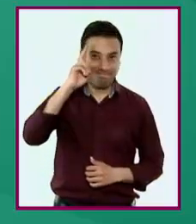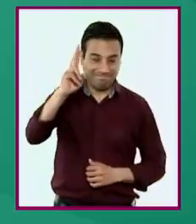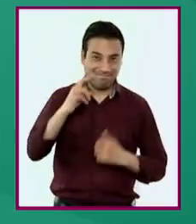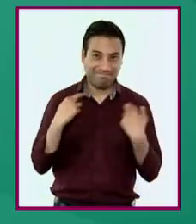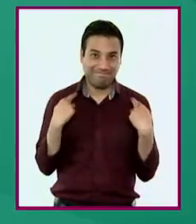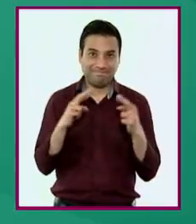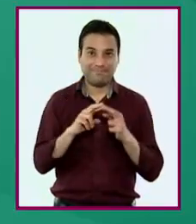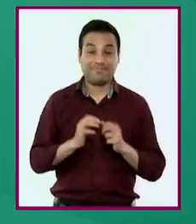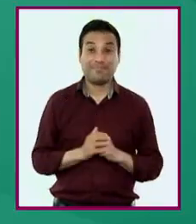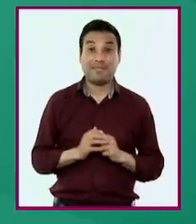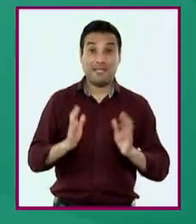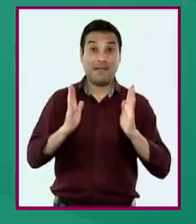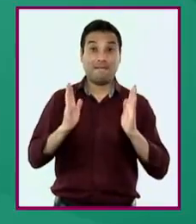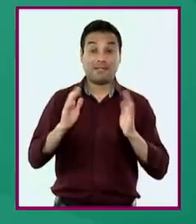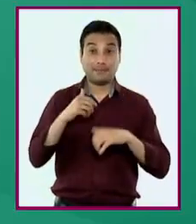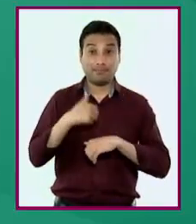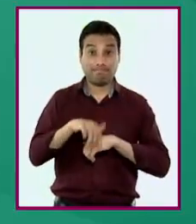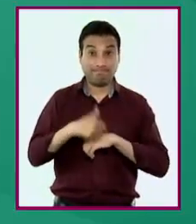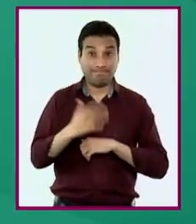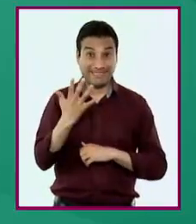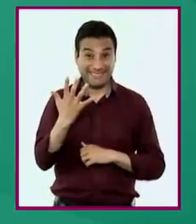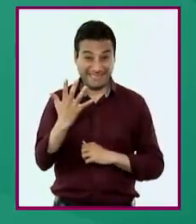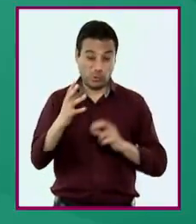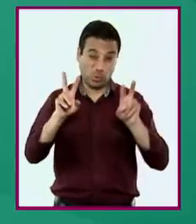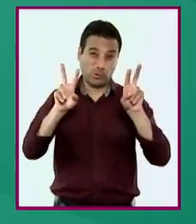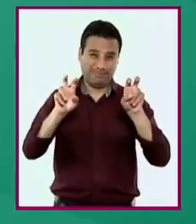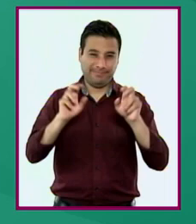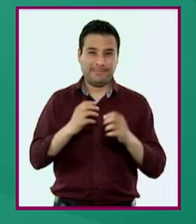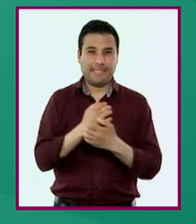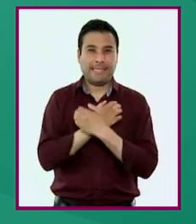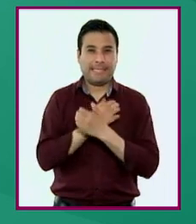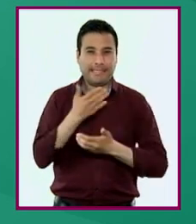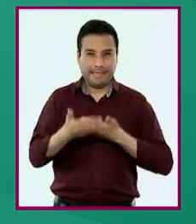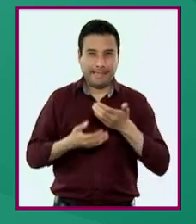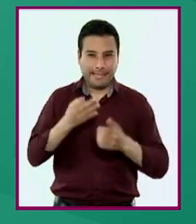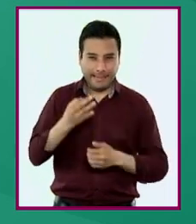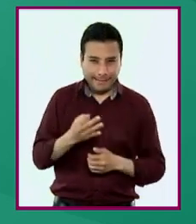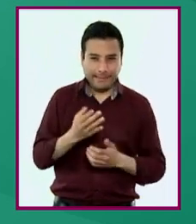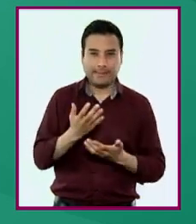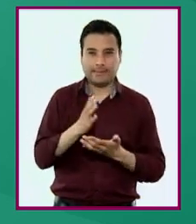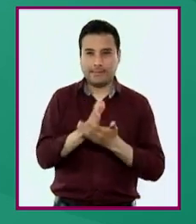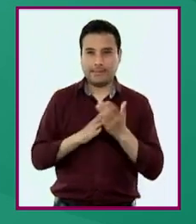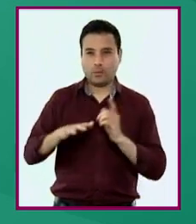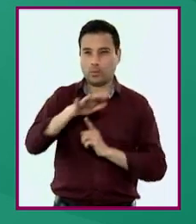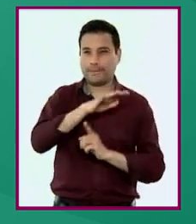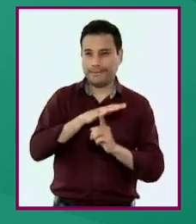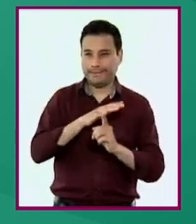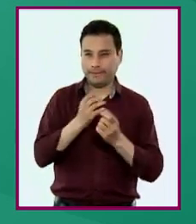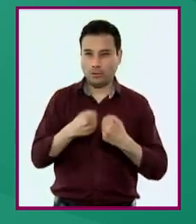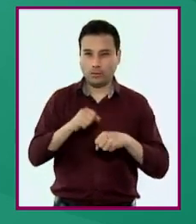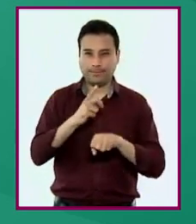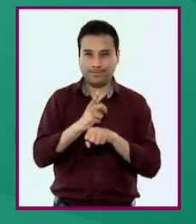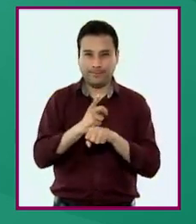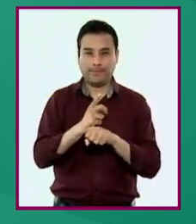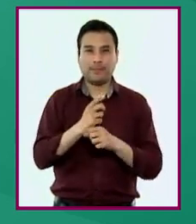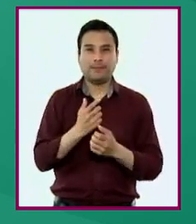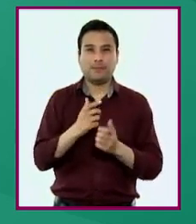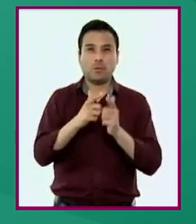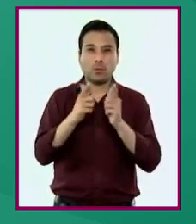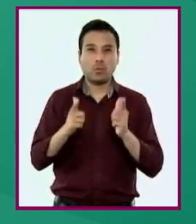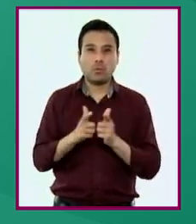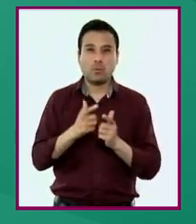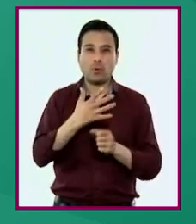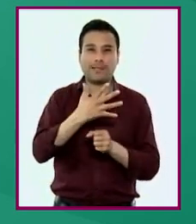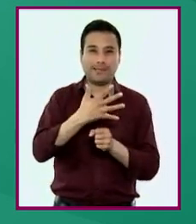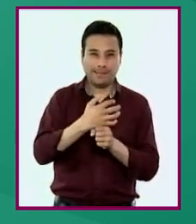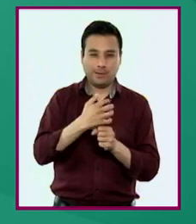Maestras y maestros, en la fase 5 del campo formativo de ética, naturaleza y sociedades correspondiente